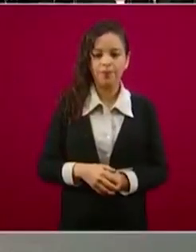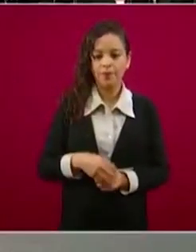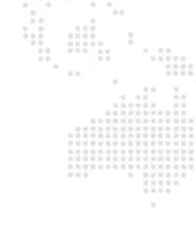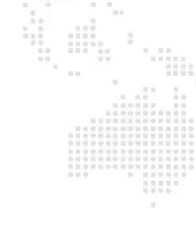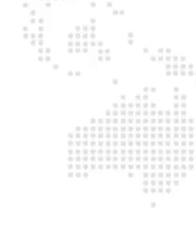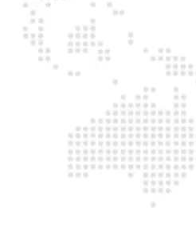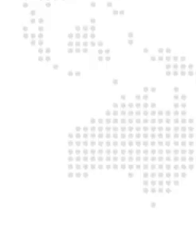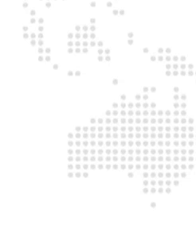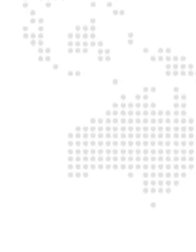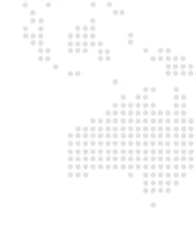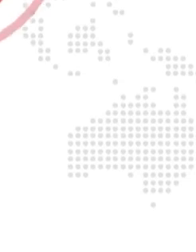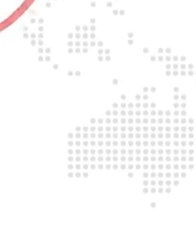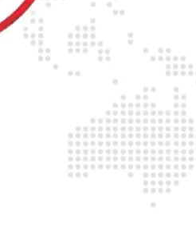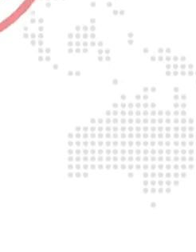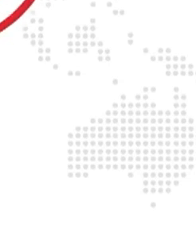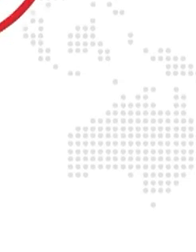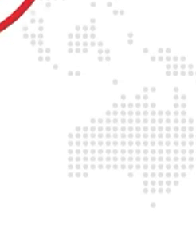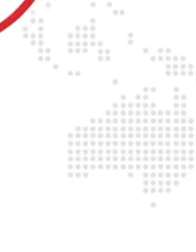Dani.